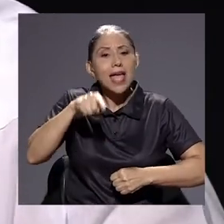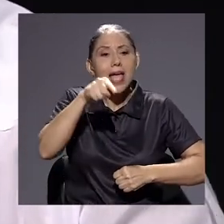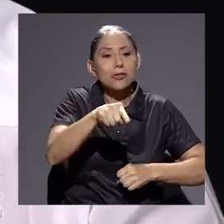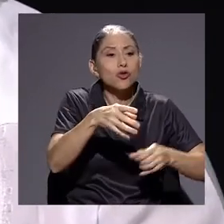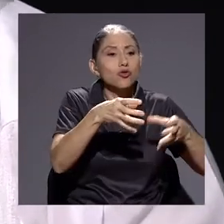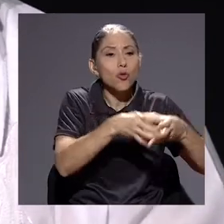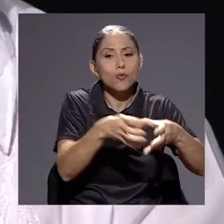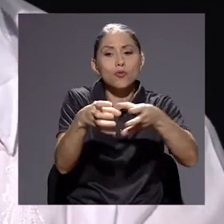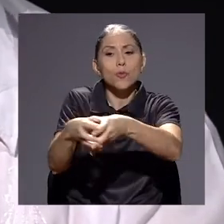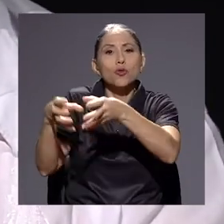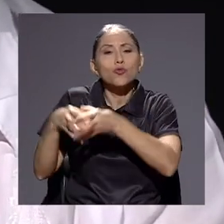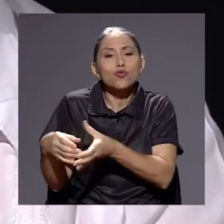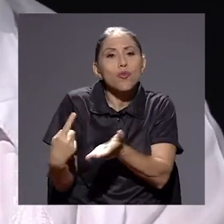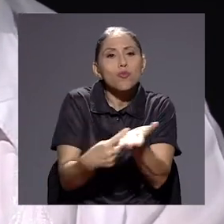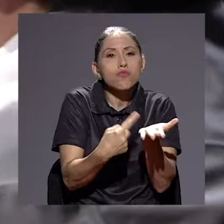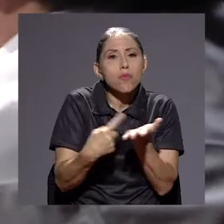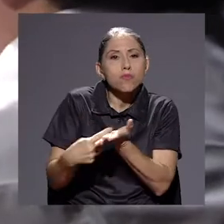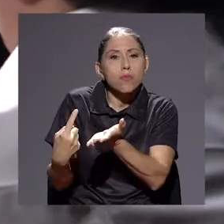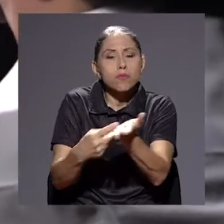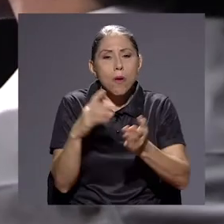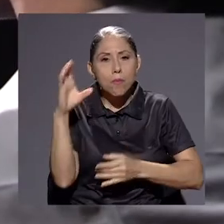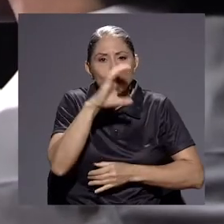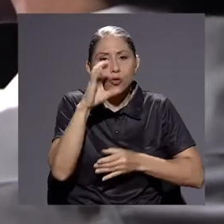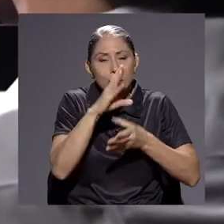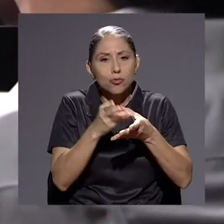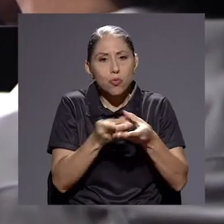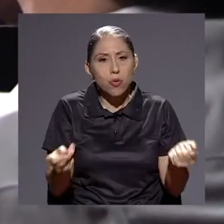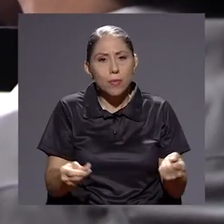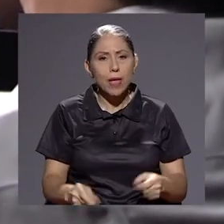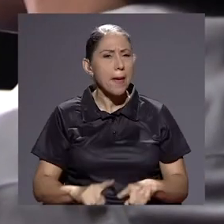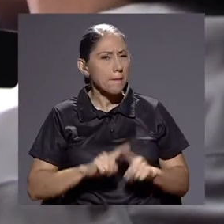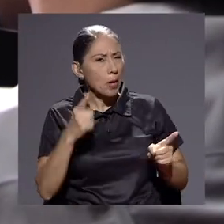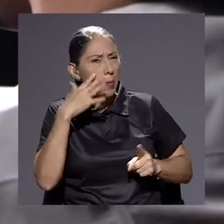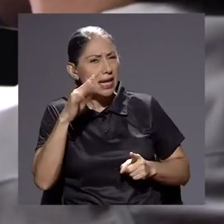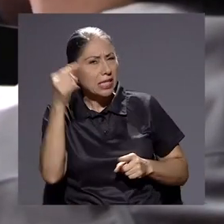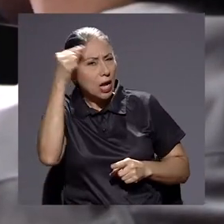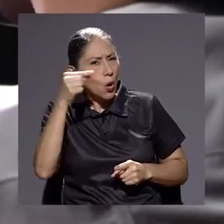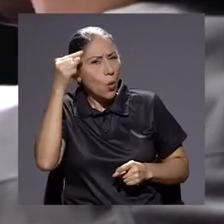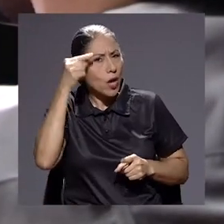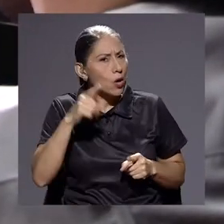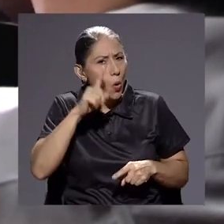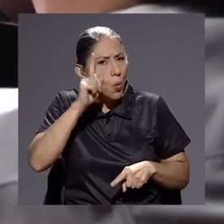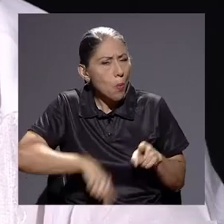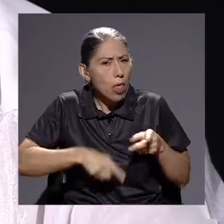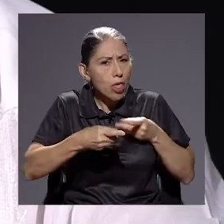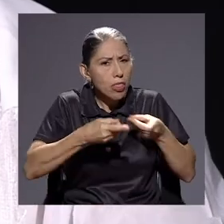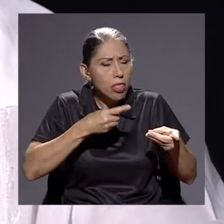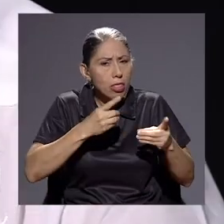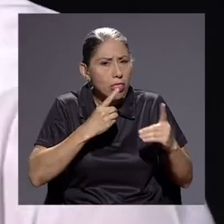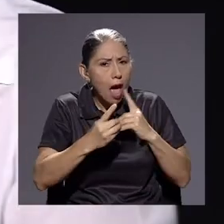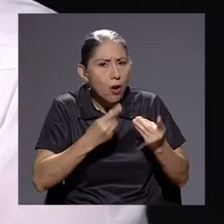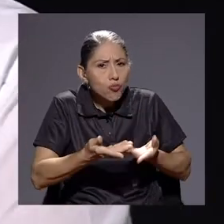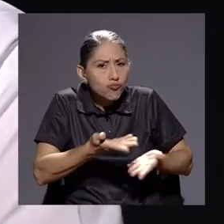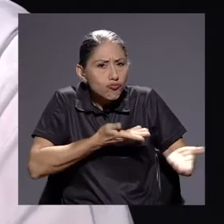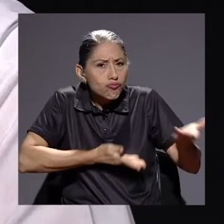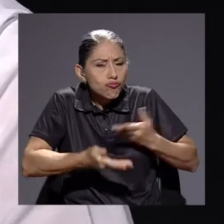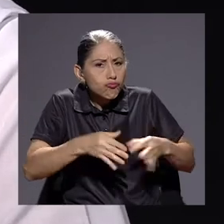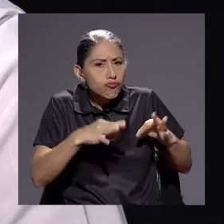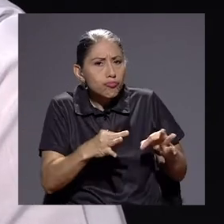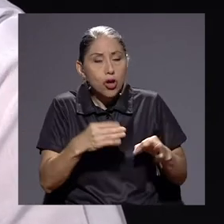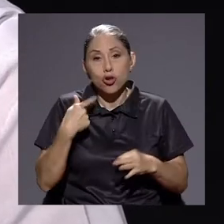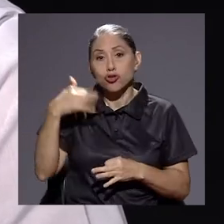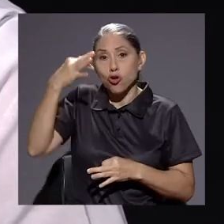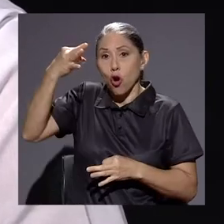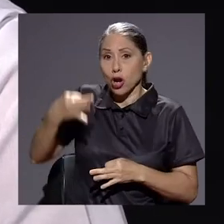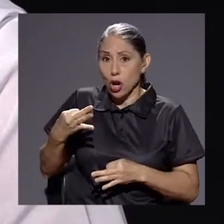a esos grupos y buscar alternativas. Pero el gobierno parece que no tiene una capacidad de diálogo bien solventada, don Carlos. Bueno, yo creo que tiene mucha